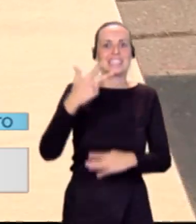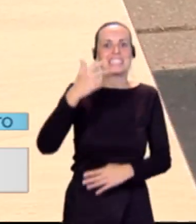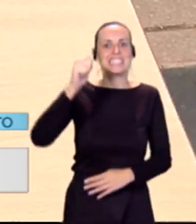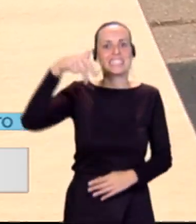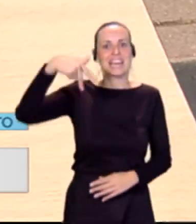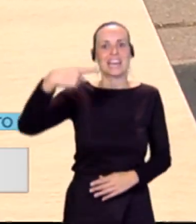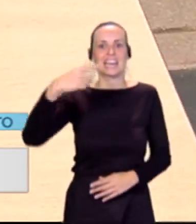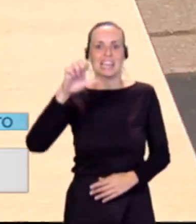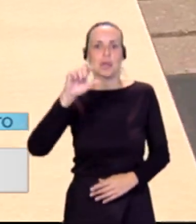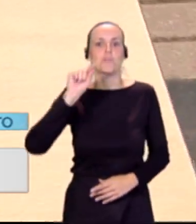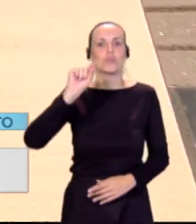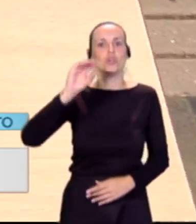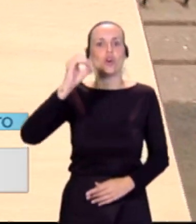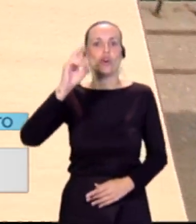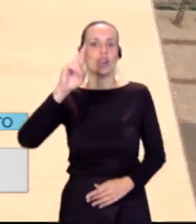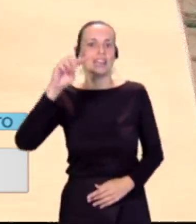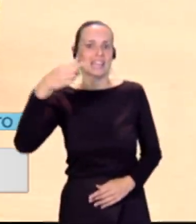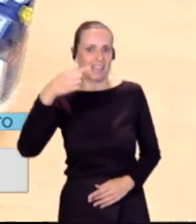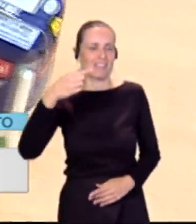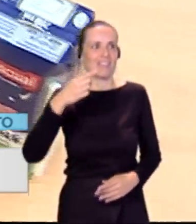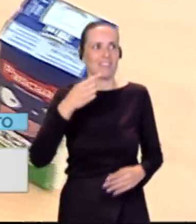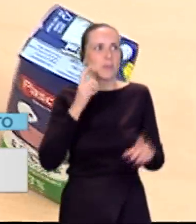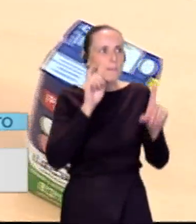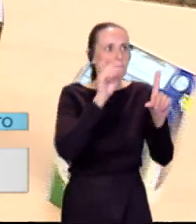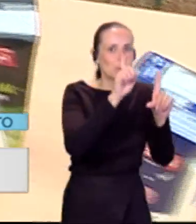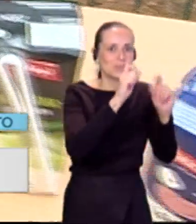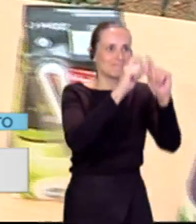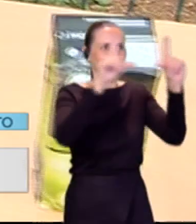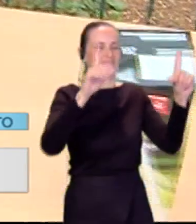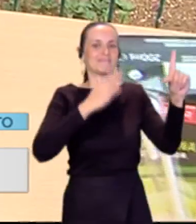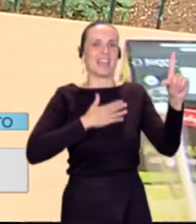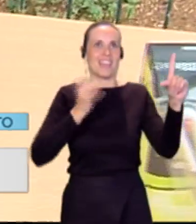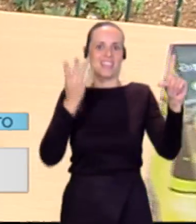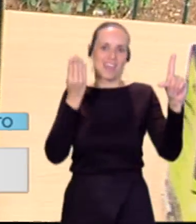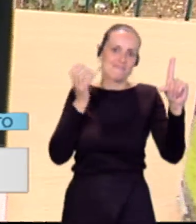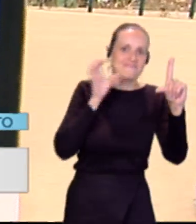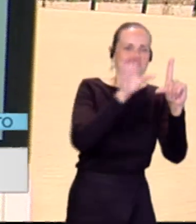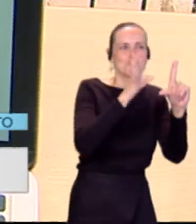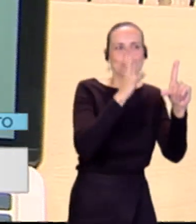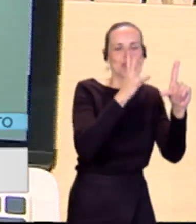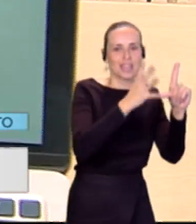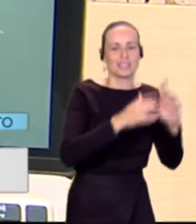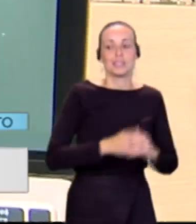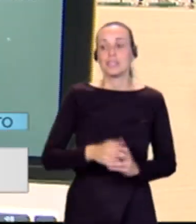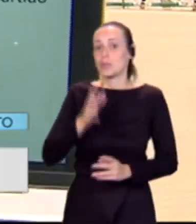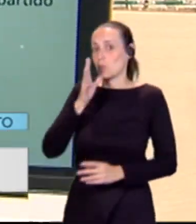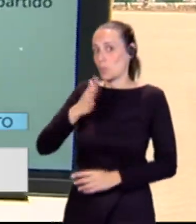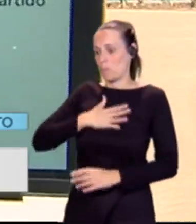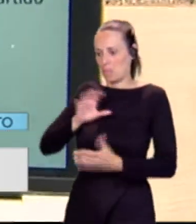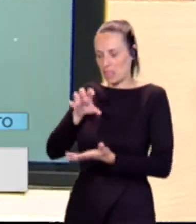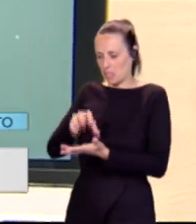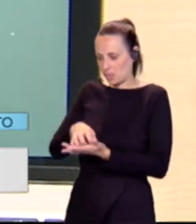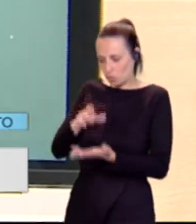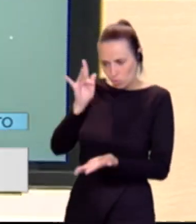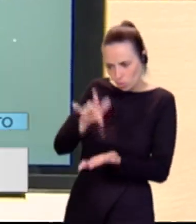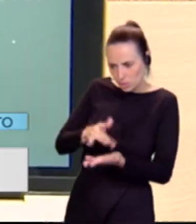y poner la iniciativa de ustedes? Porque al ver lo que sucedía en nuestro centro, obviamente sucede en el resto del